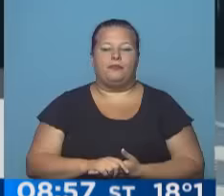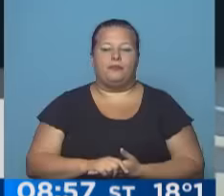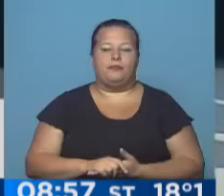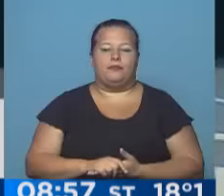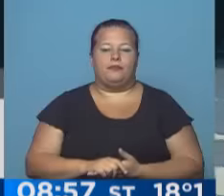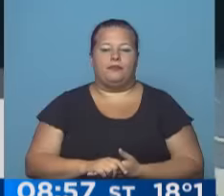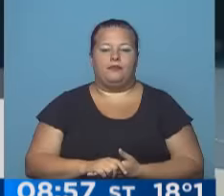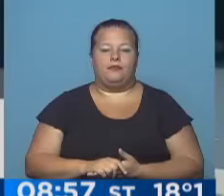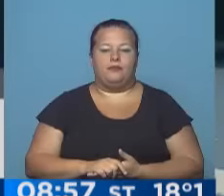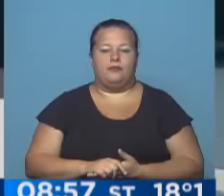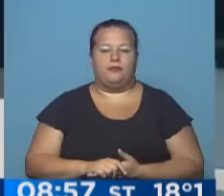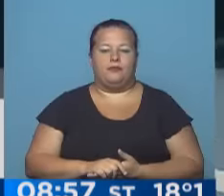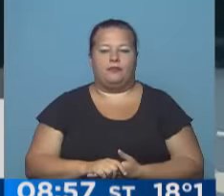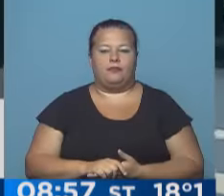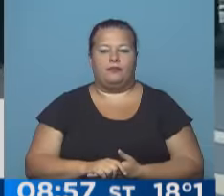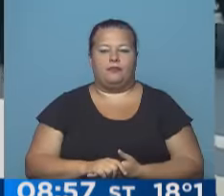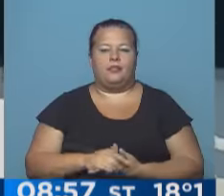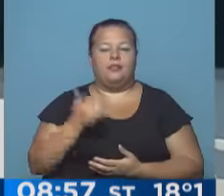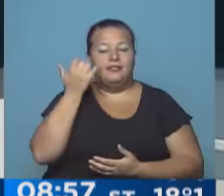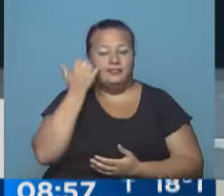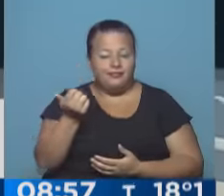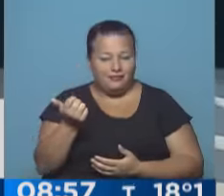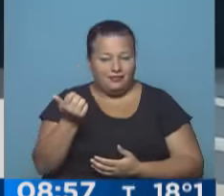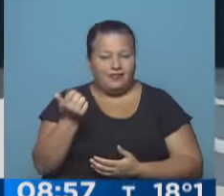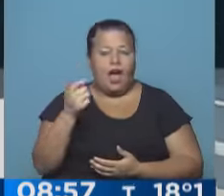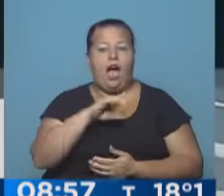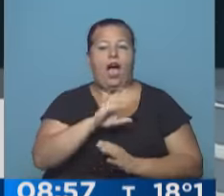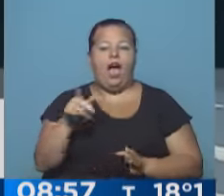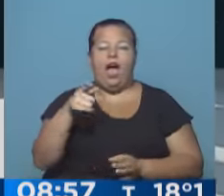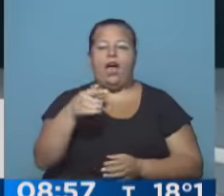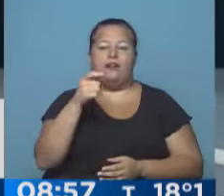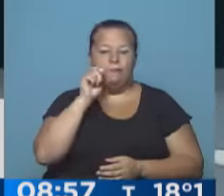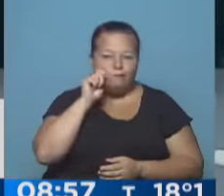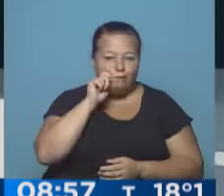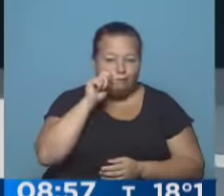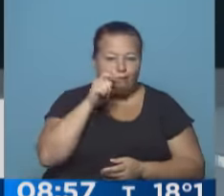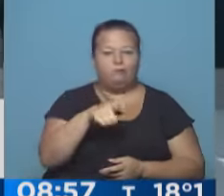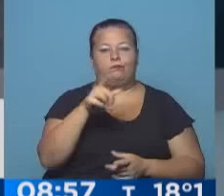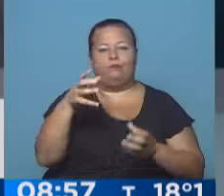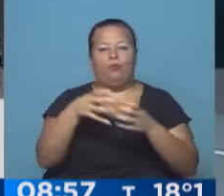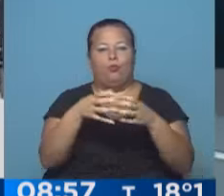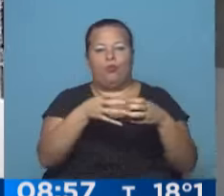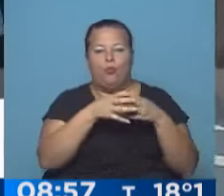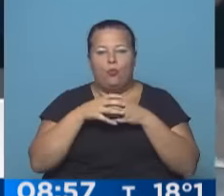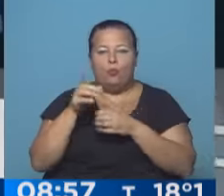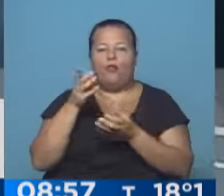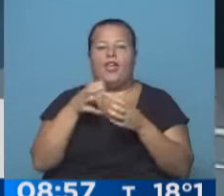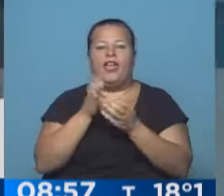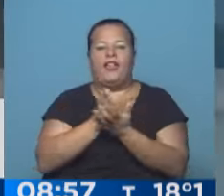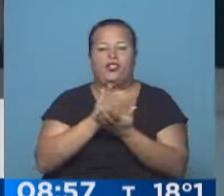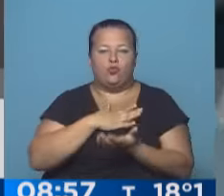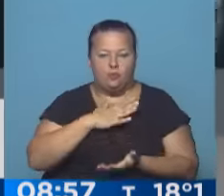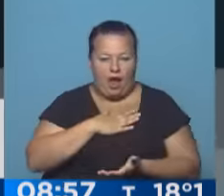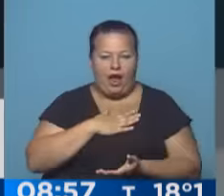que ya está, bueno, recibiendo y saludando a parte de la comitiva de los organismos de